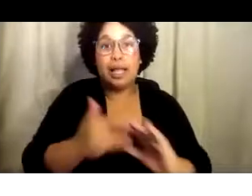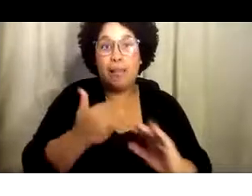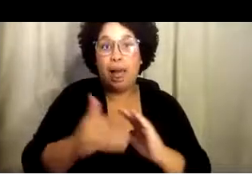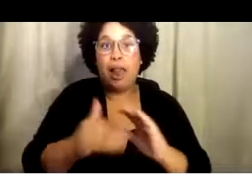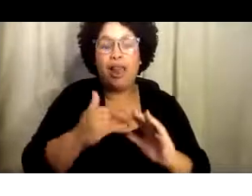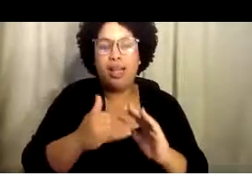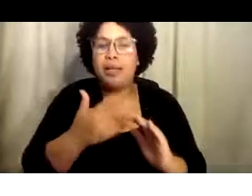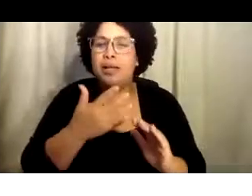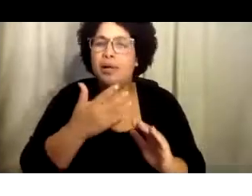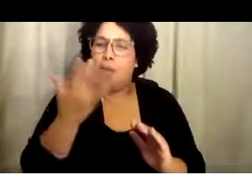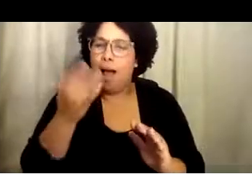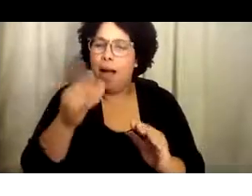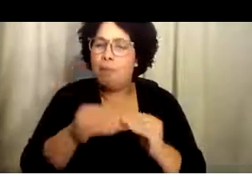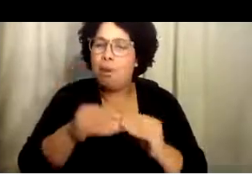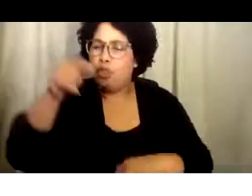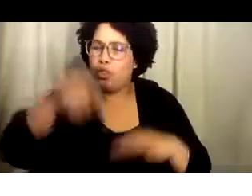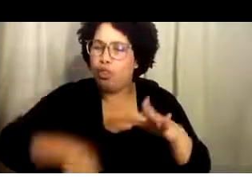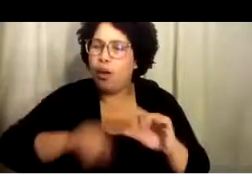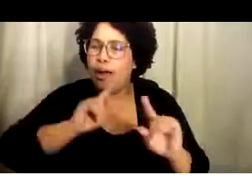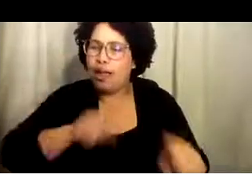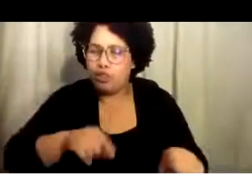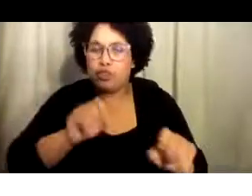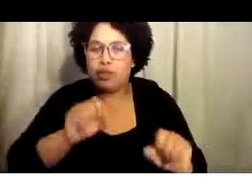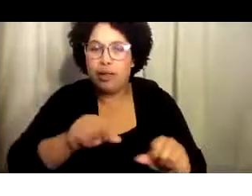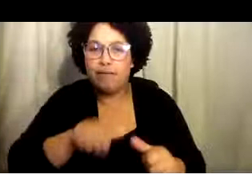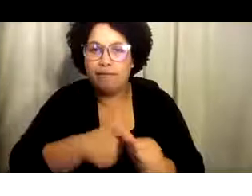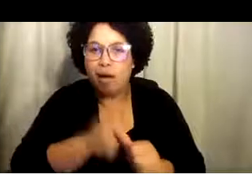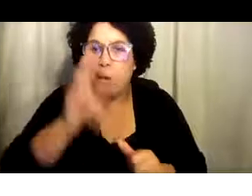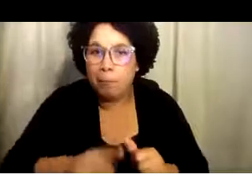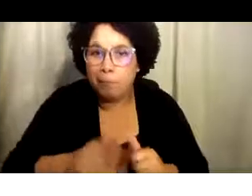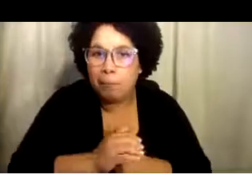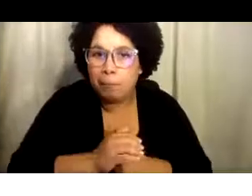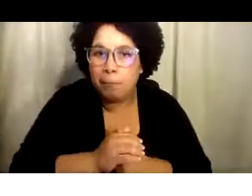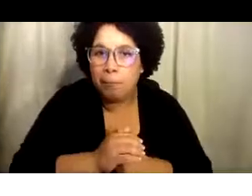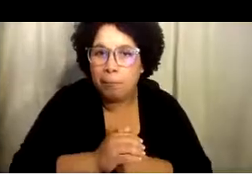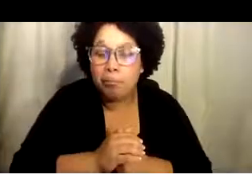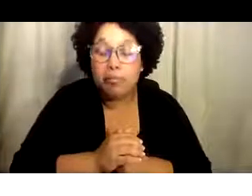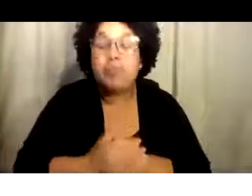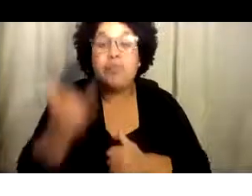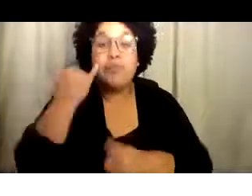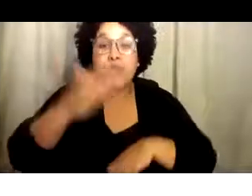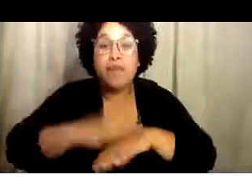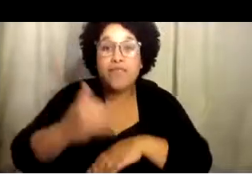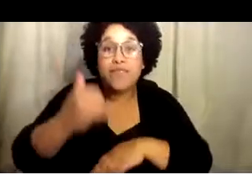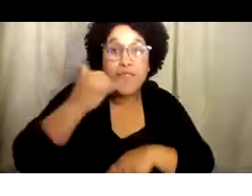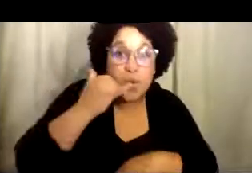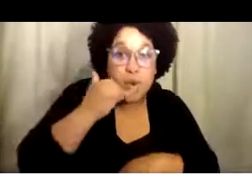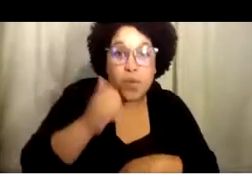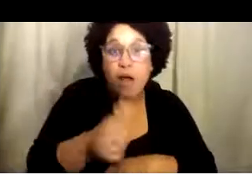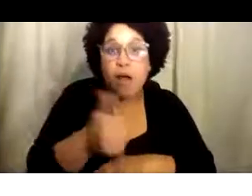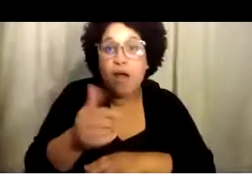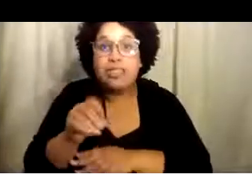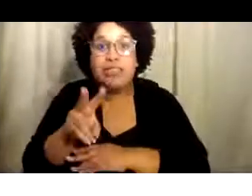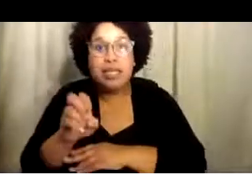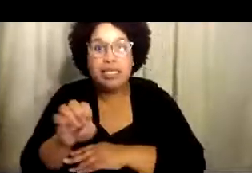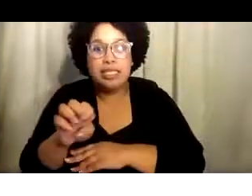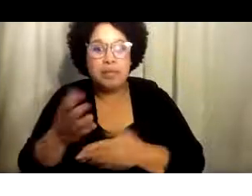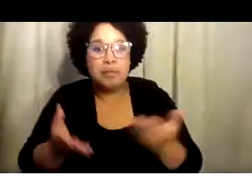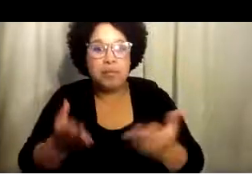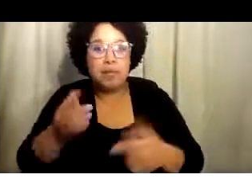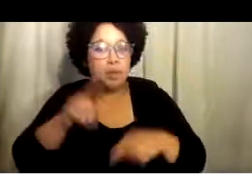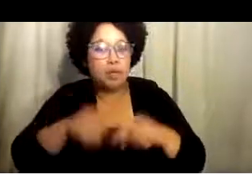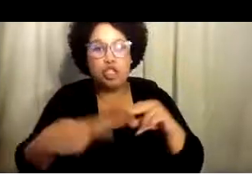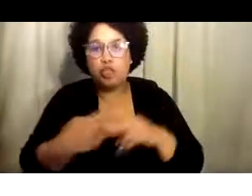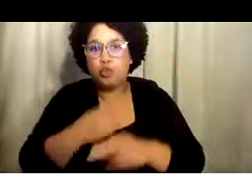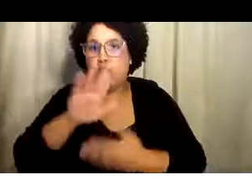parte final del seminario web, o tal vez le pidamos tu correo electrónico para poder comunicarnos con usted después. Con aquellos